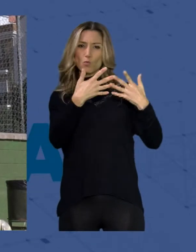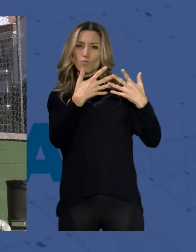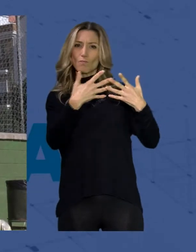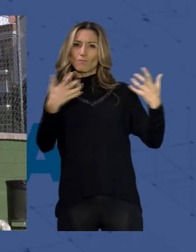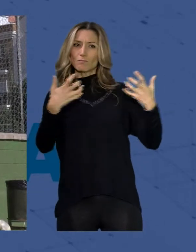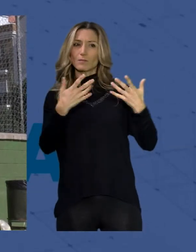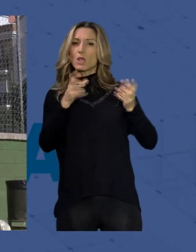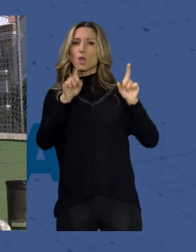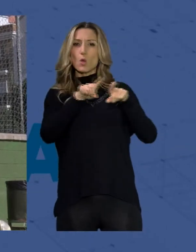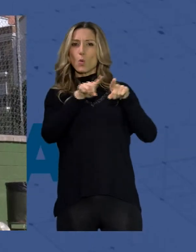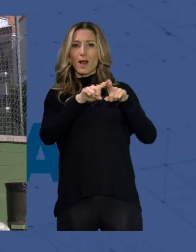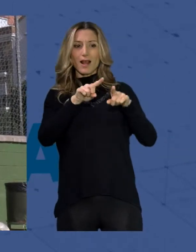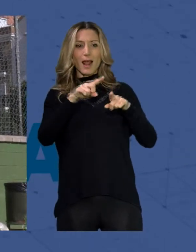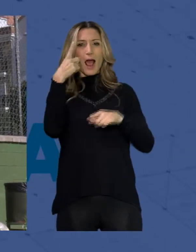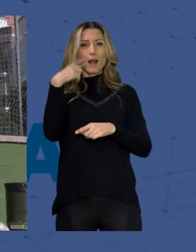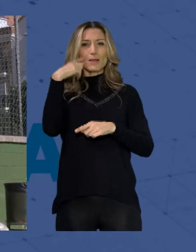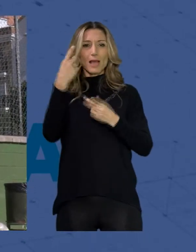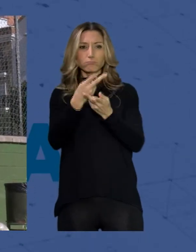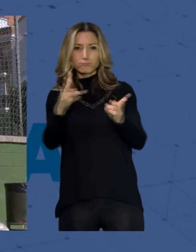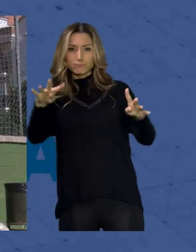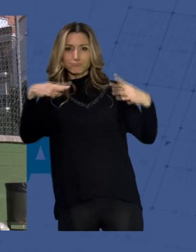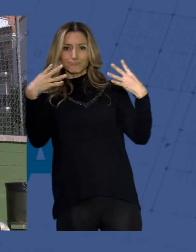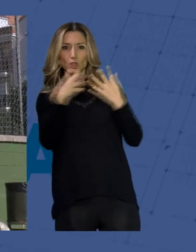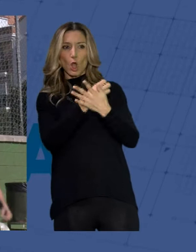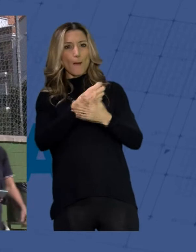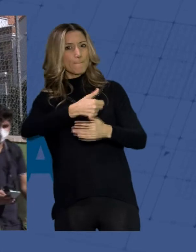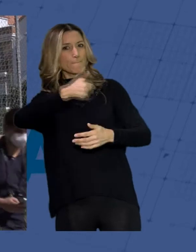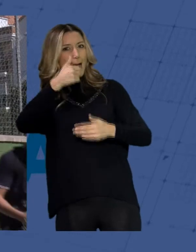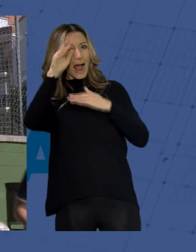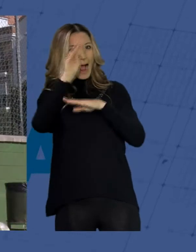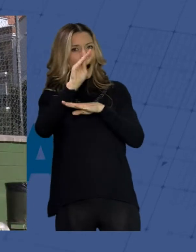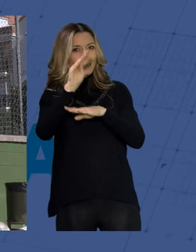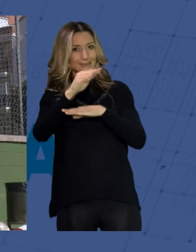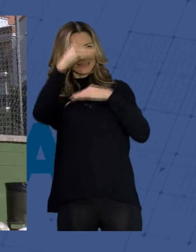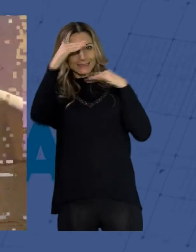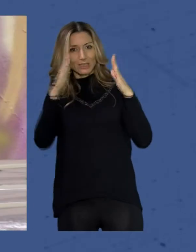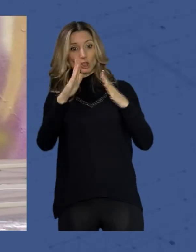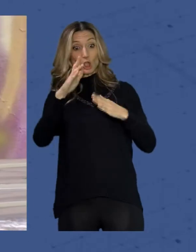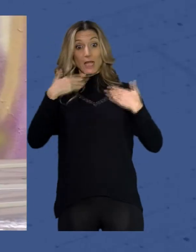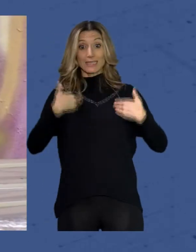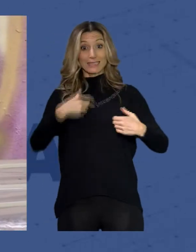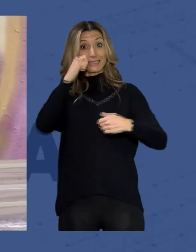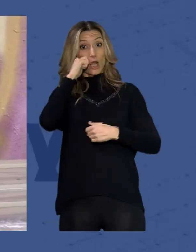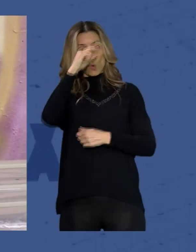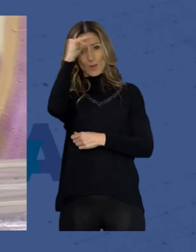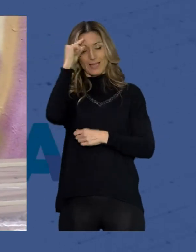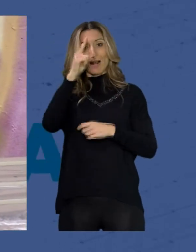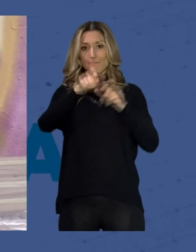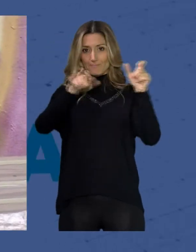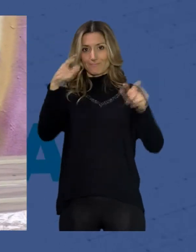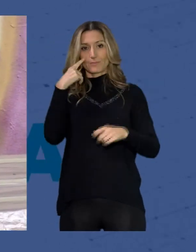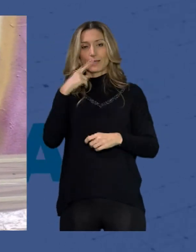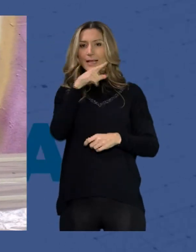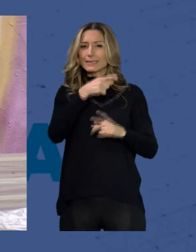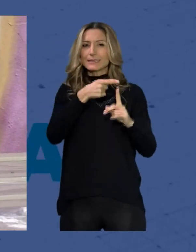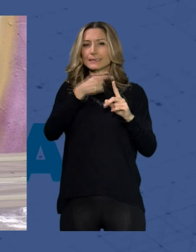Almería de estar atentos más atentos a la salud mental de los almerienses. Esta iniciativa pretende poner color